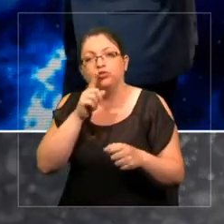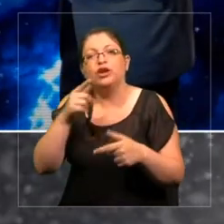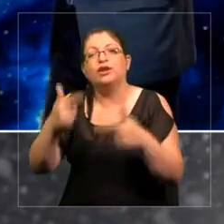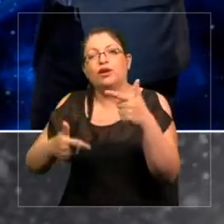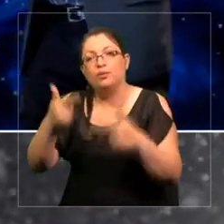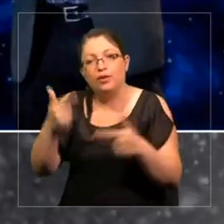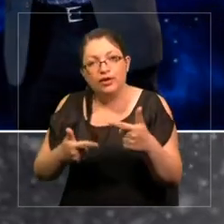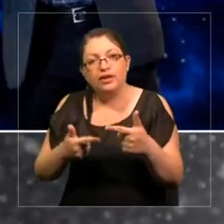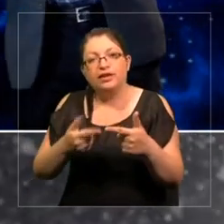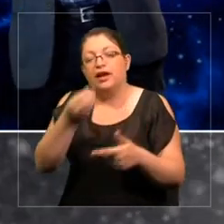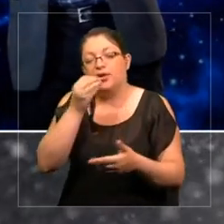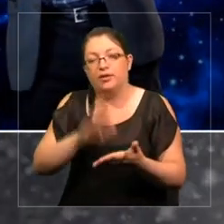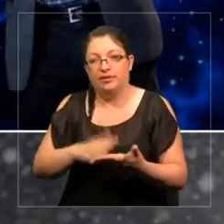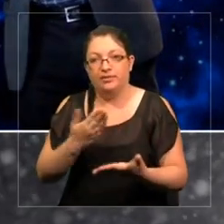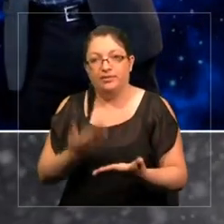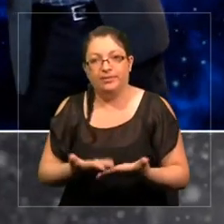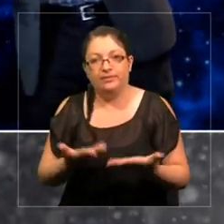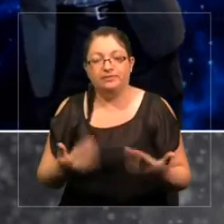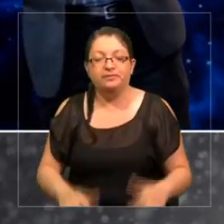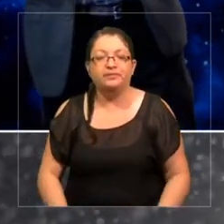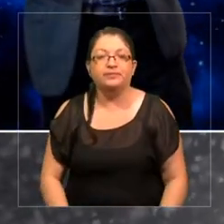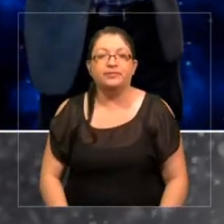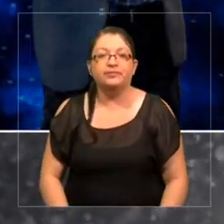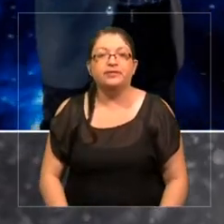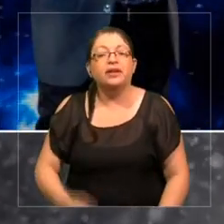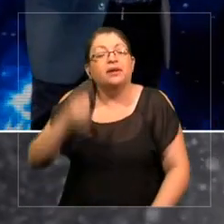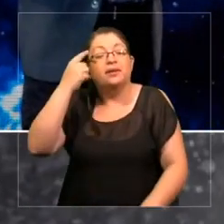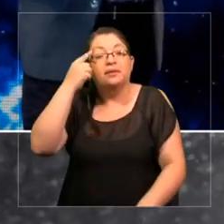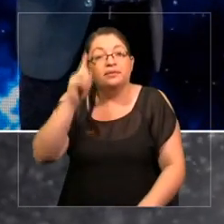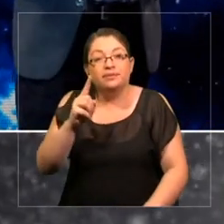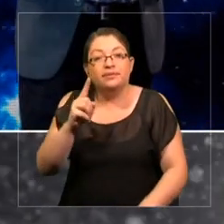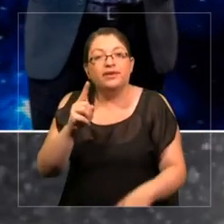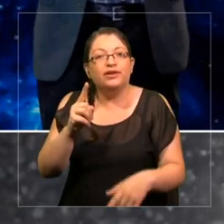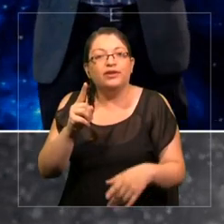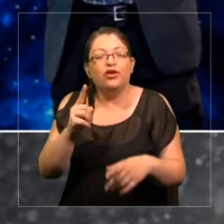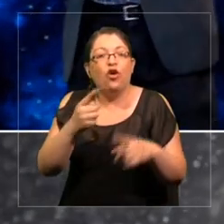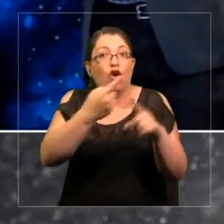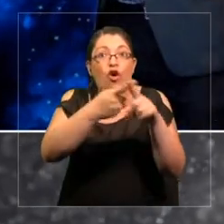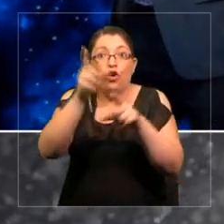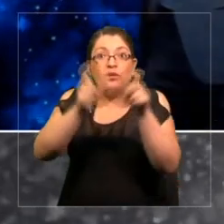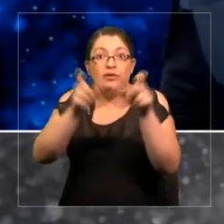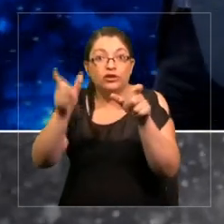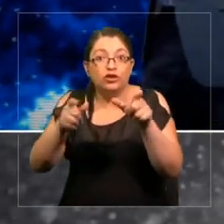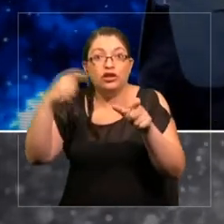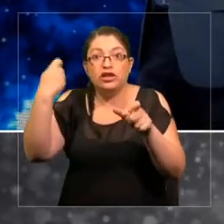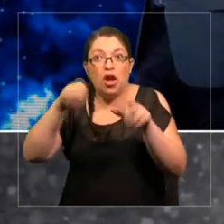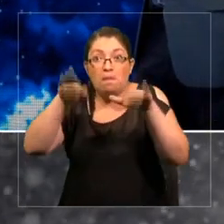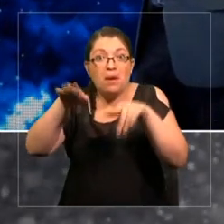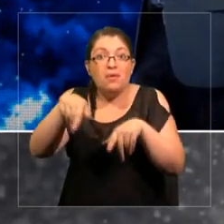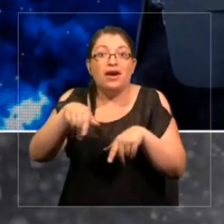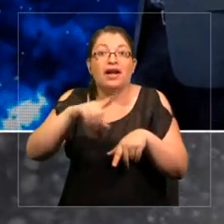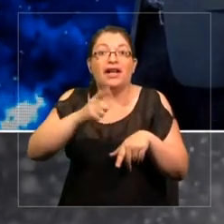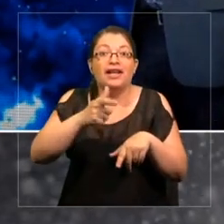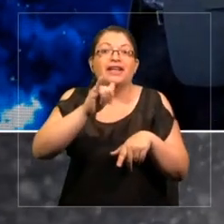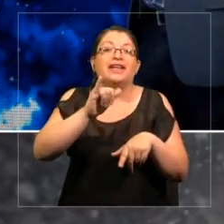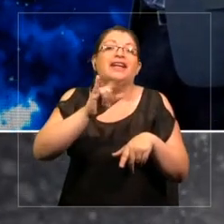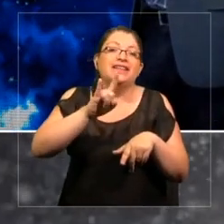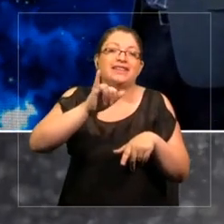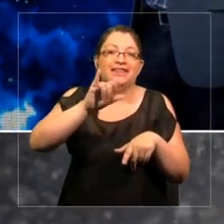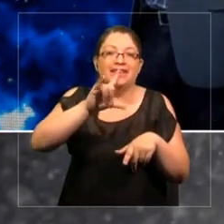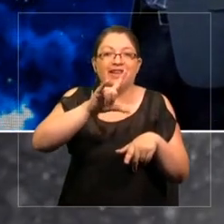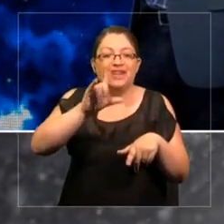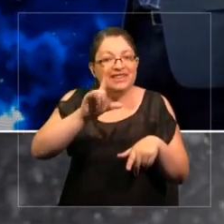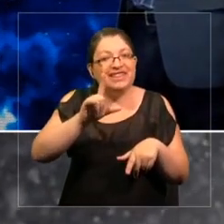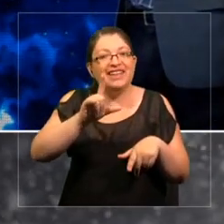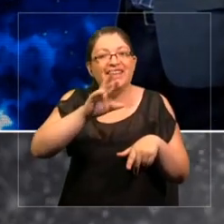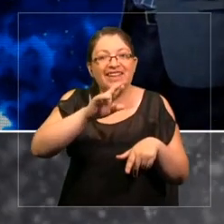alimentos saludables. Pero no hay muchos senadores Girardi alrededor del mundo. Y